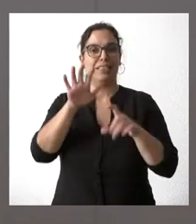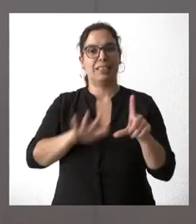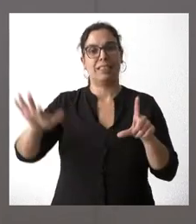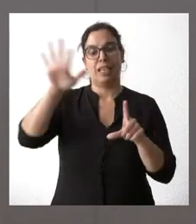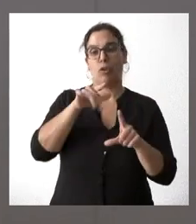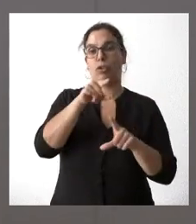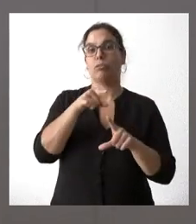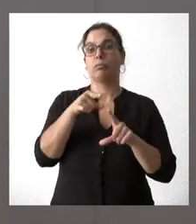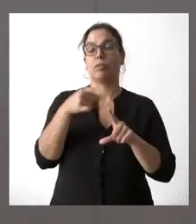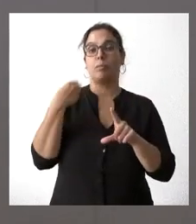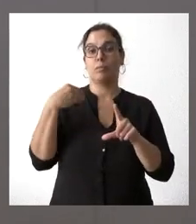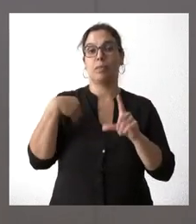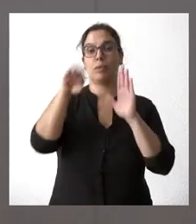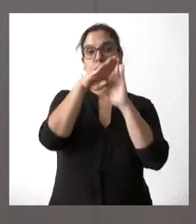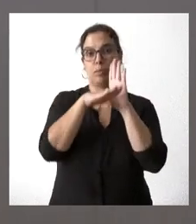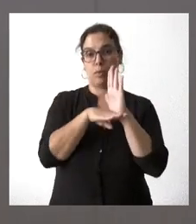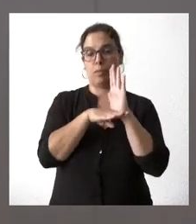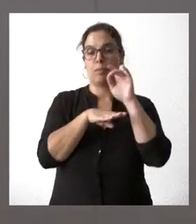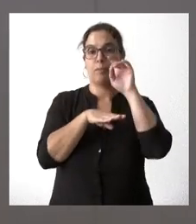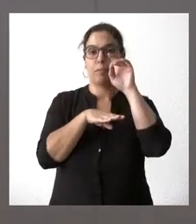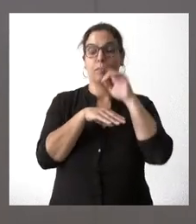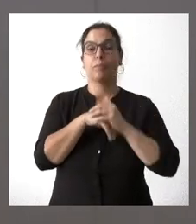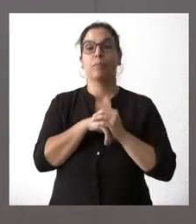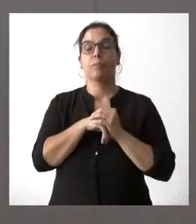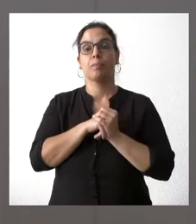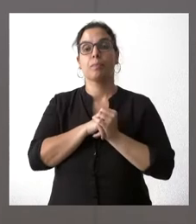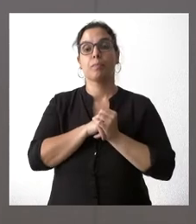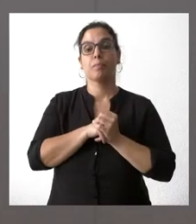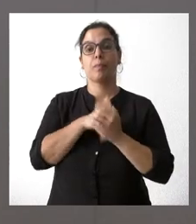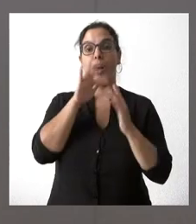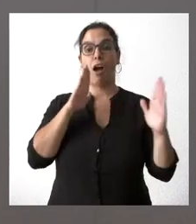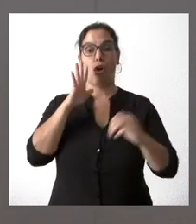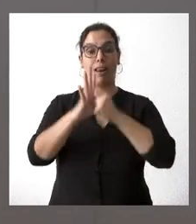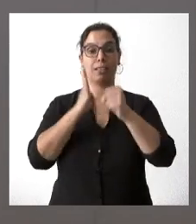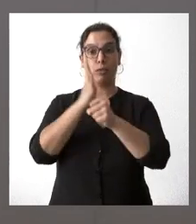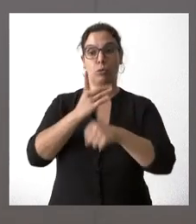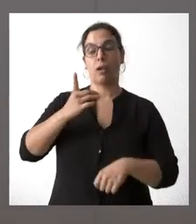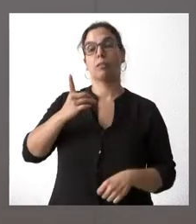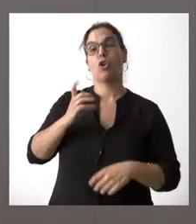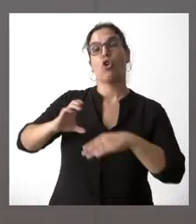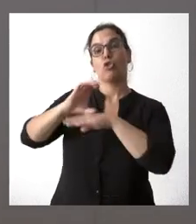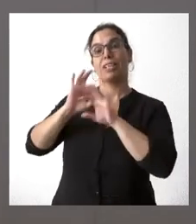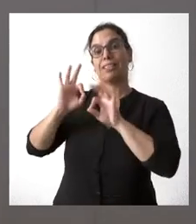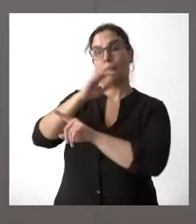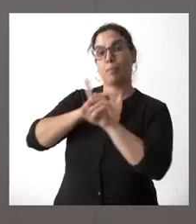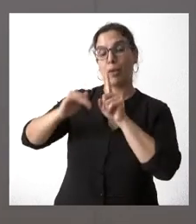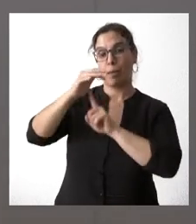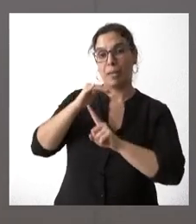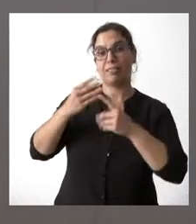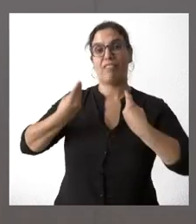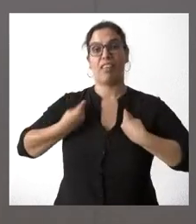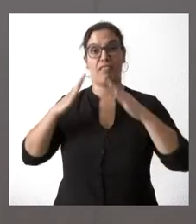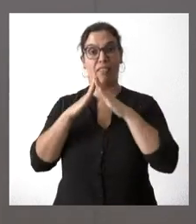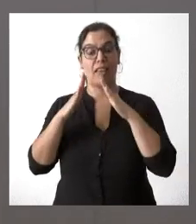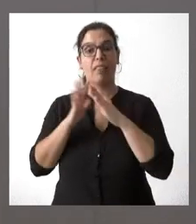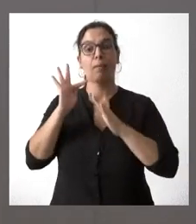tratan en esta dirección. Saben ustedes que en esta legislatura la Consejería de Medio Ambiente, Vivienda y Ordenación del Territorio es el que